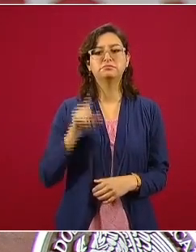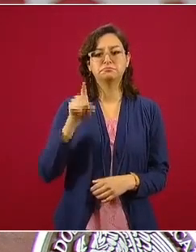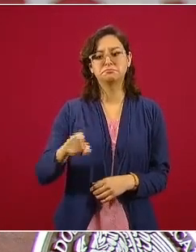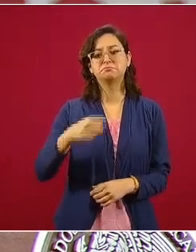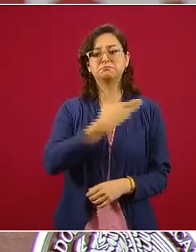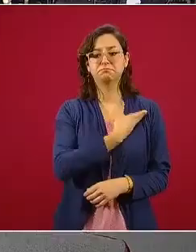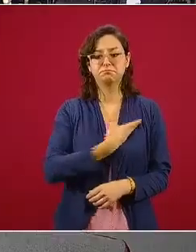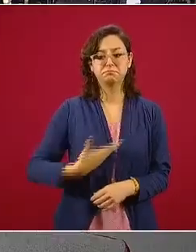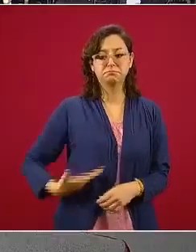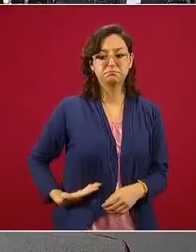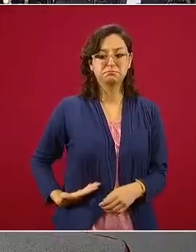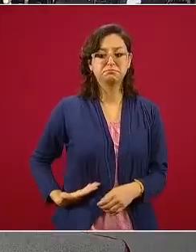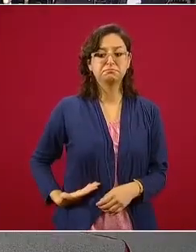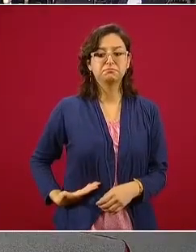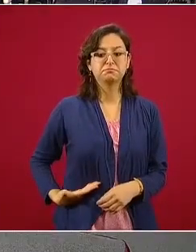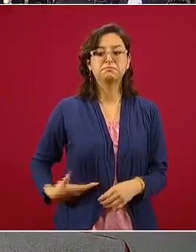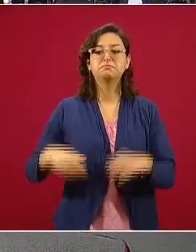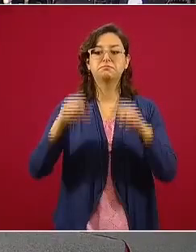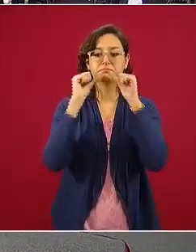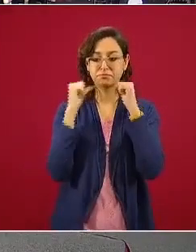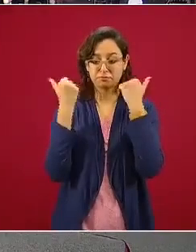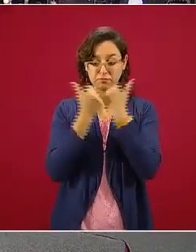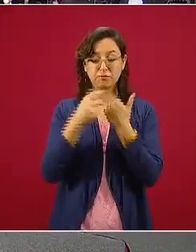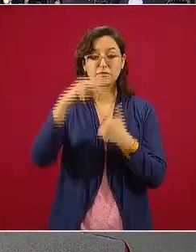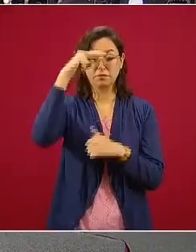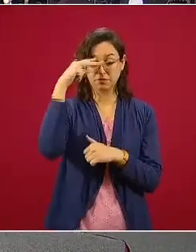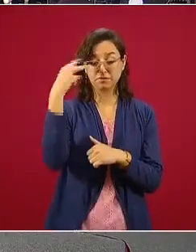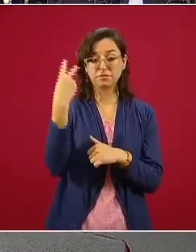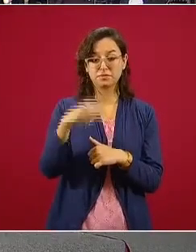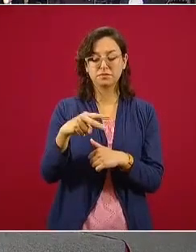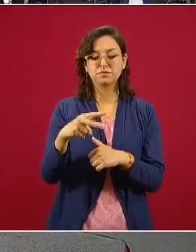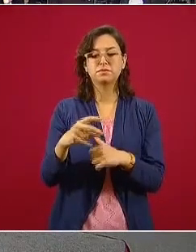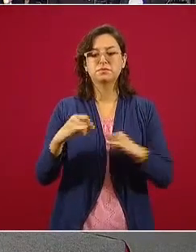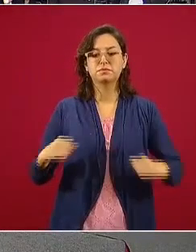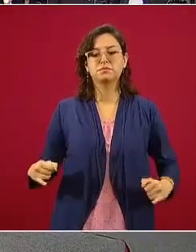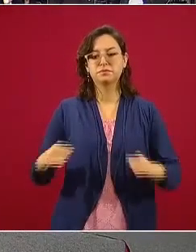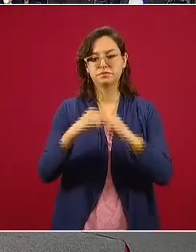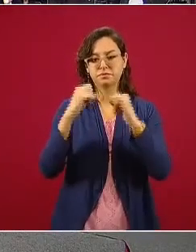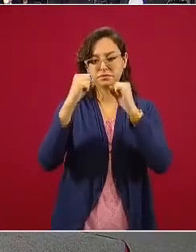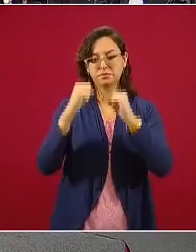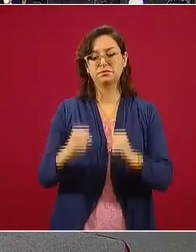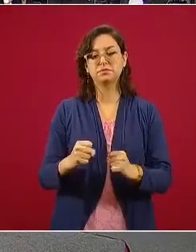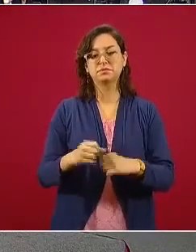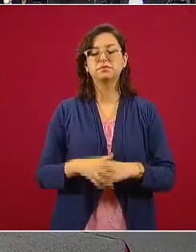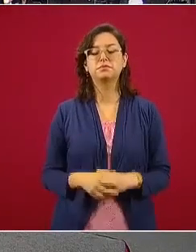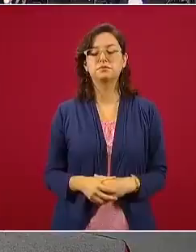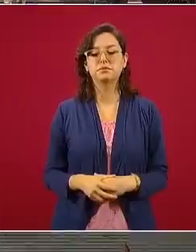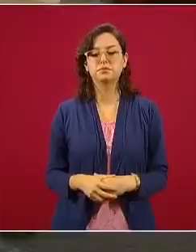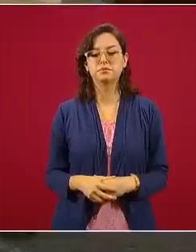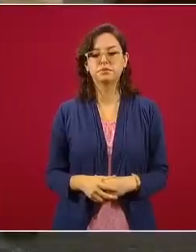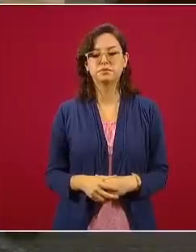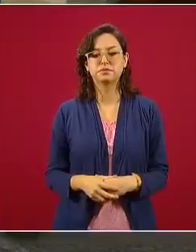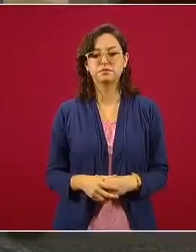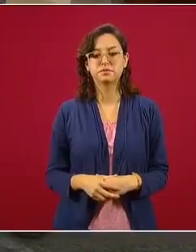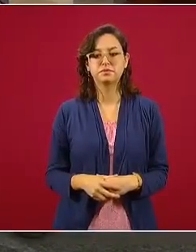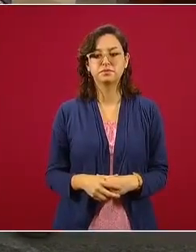presidenta de la Asociación Mexicana de Instituciones de Seguros. También